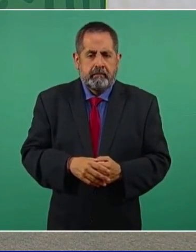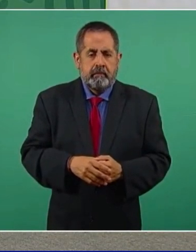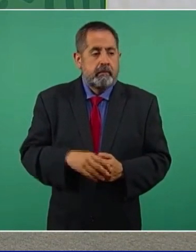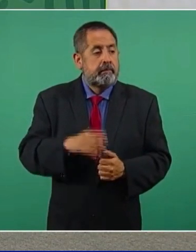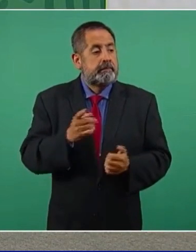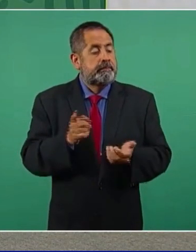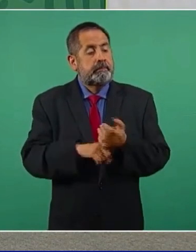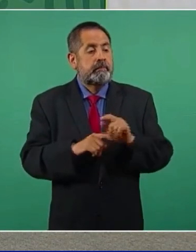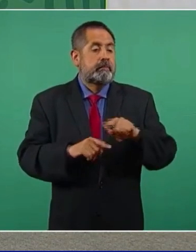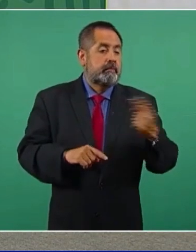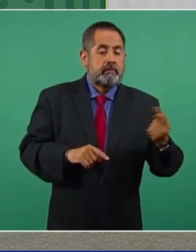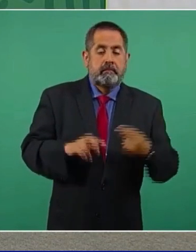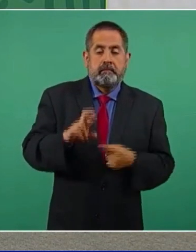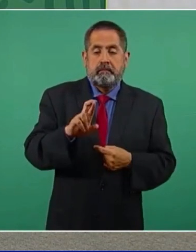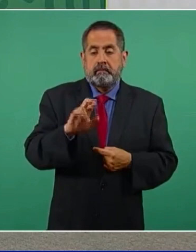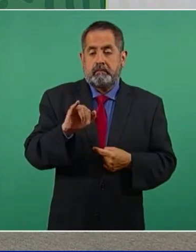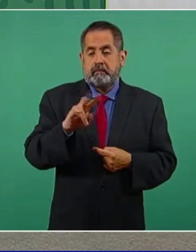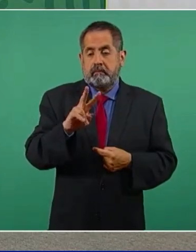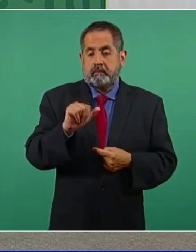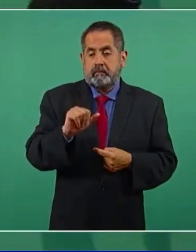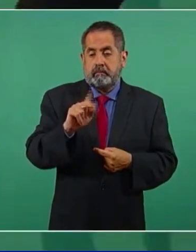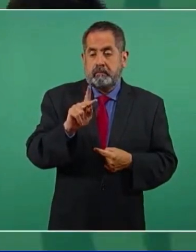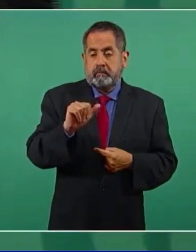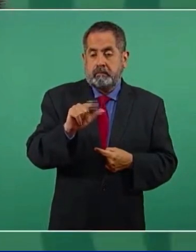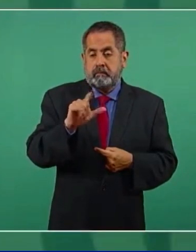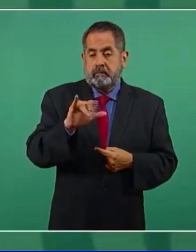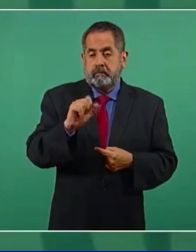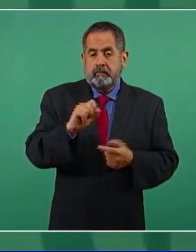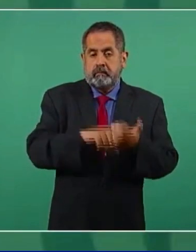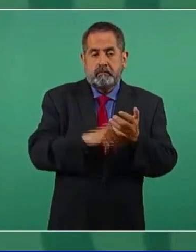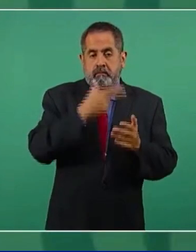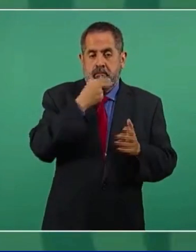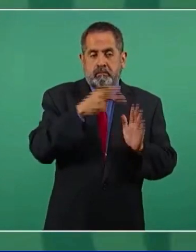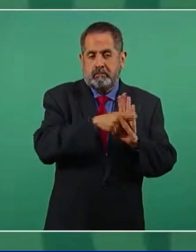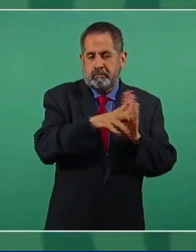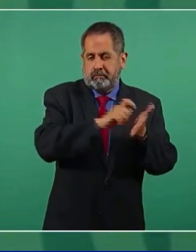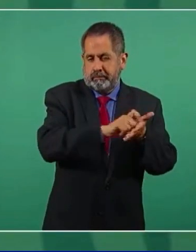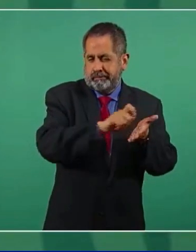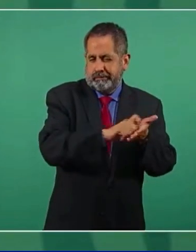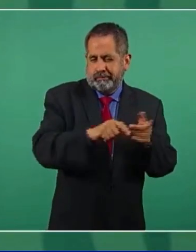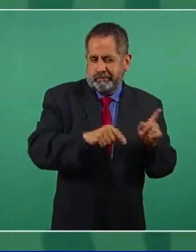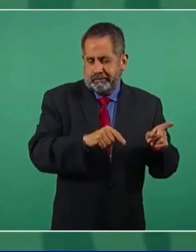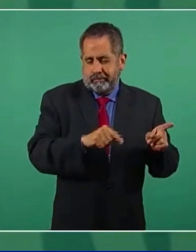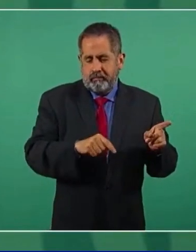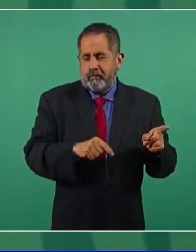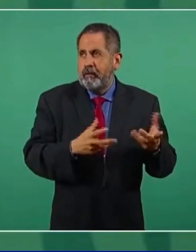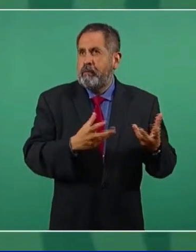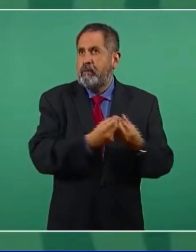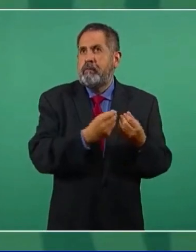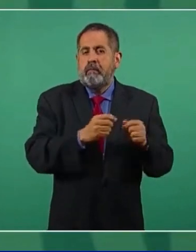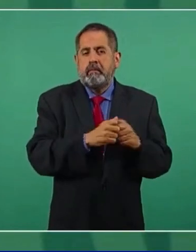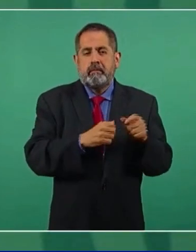y Riva Palacio, este periodista del